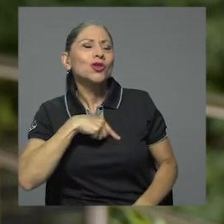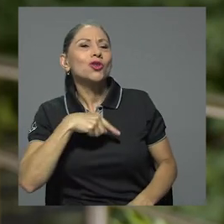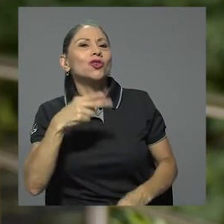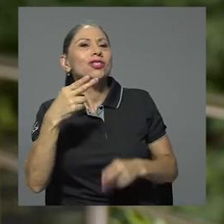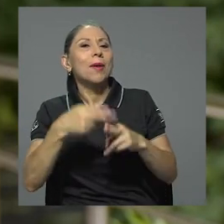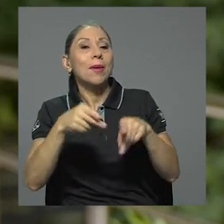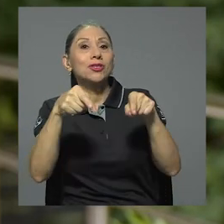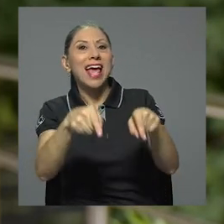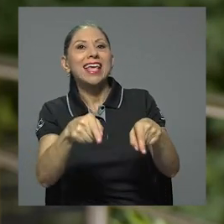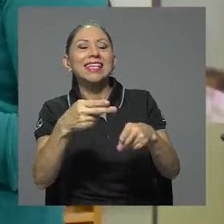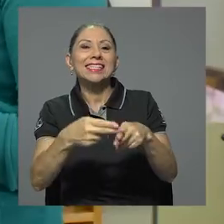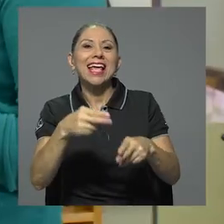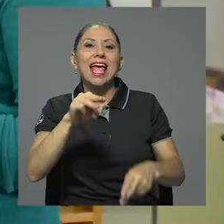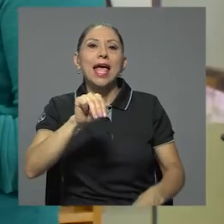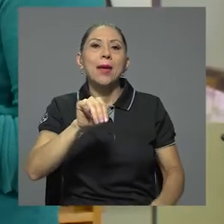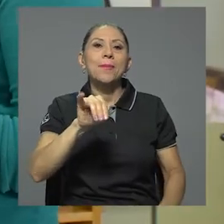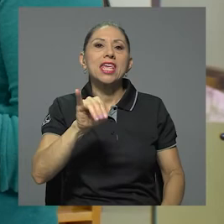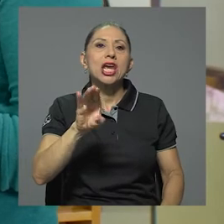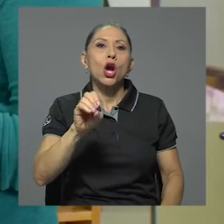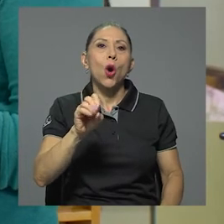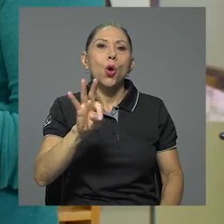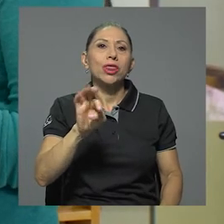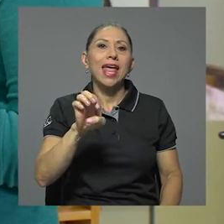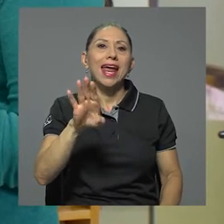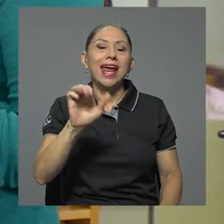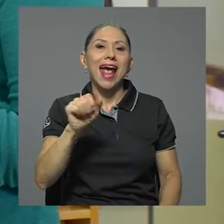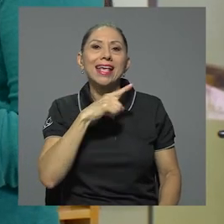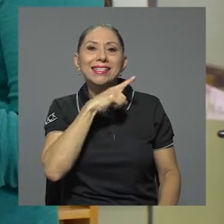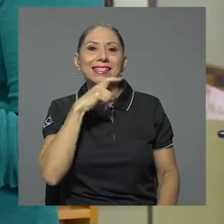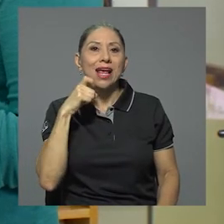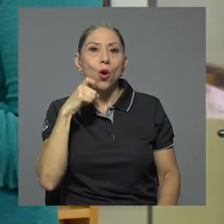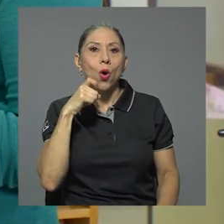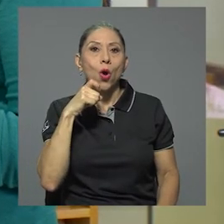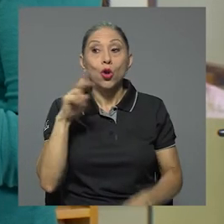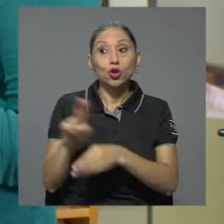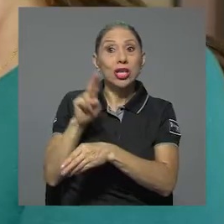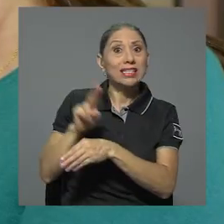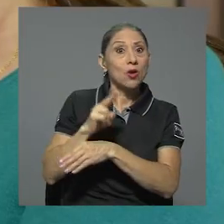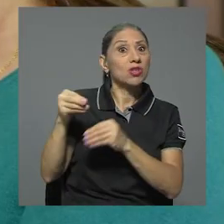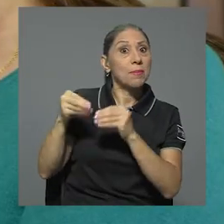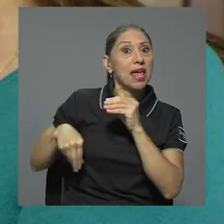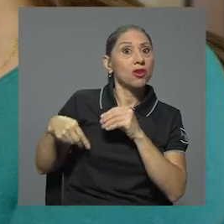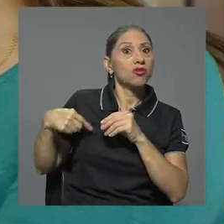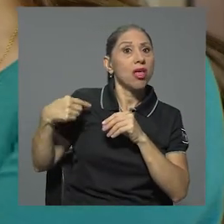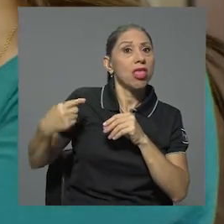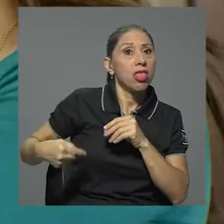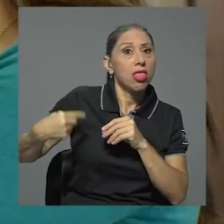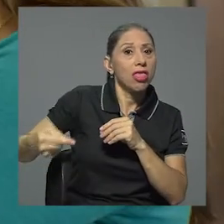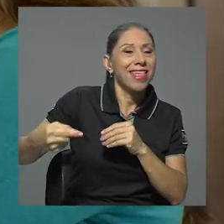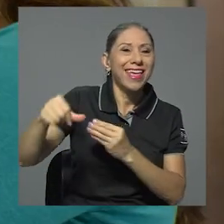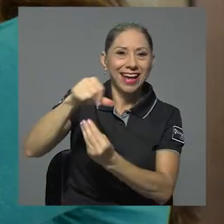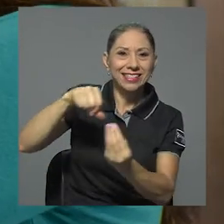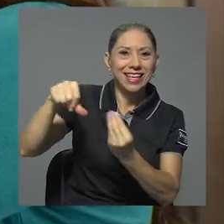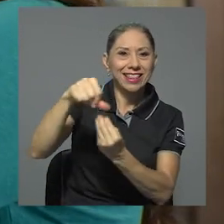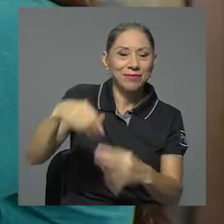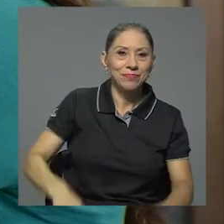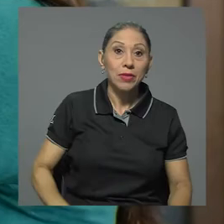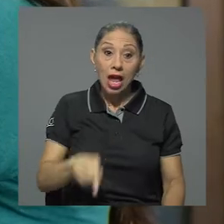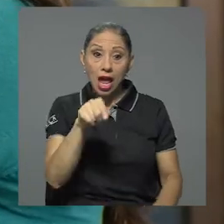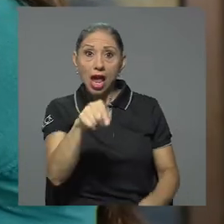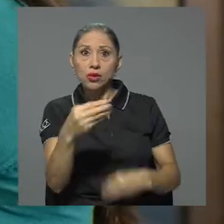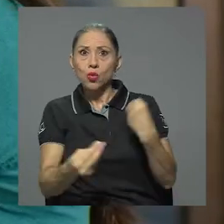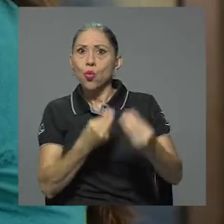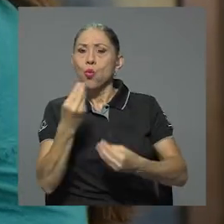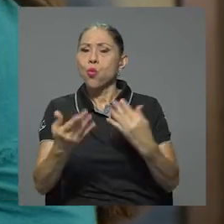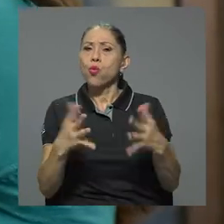la micoteca en seco. Los que se usan con menos frecuencia están en aceite. Este recurso representa un gran apoyo para